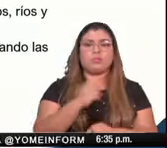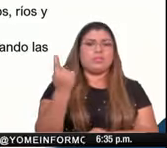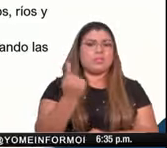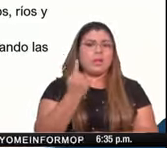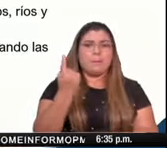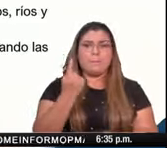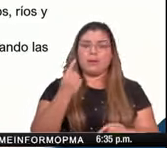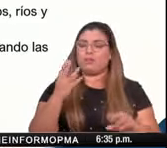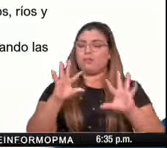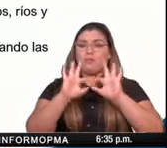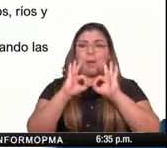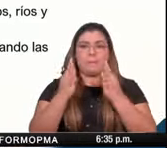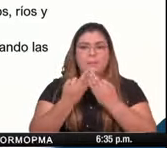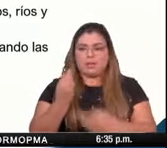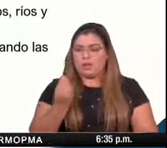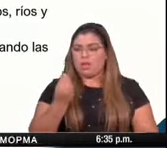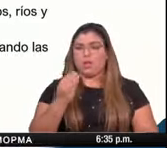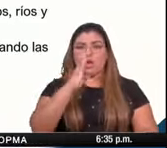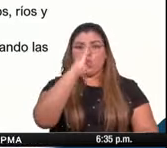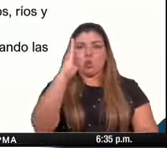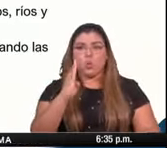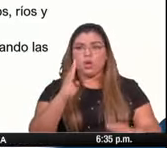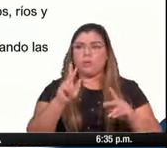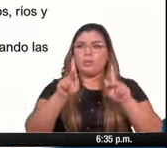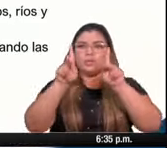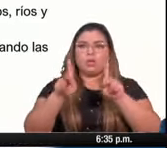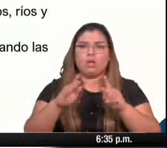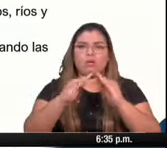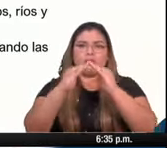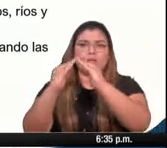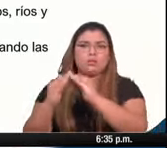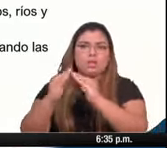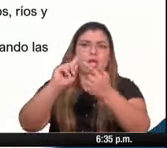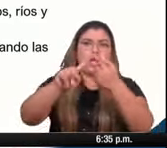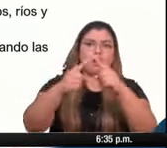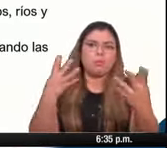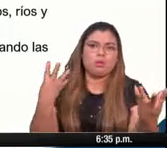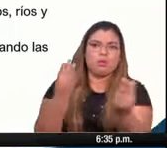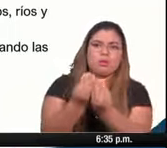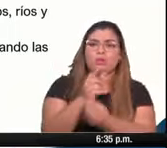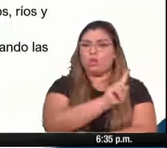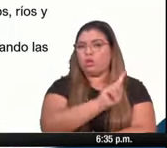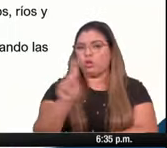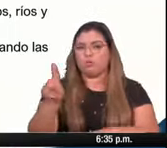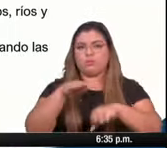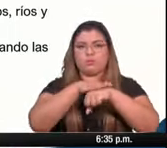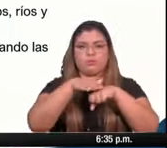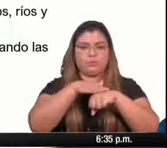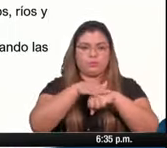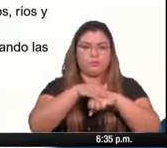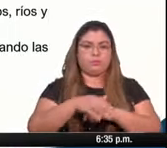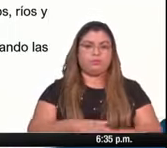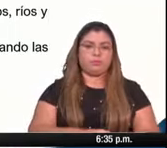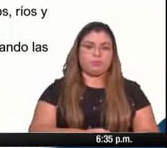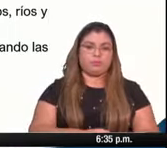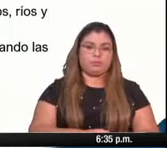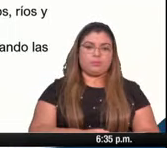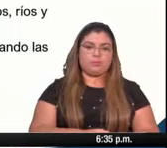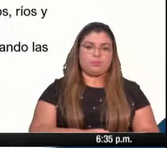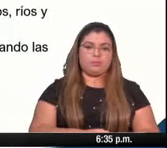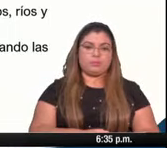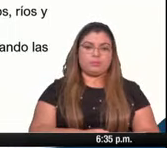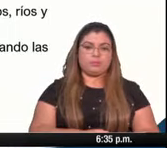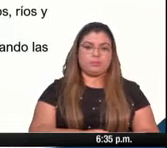siempre en burbuja familiar a la provincia se le establece un toque de queda como lo tiene todo el país de 11